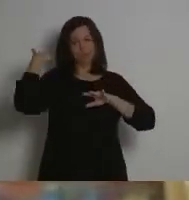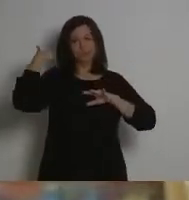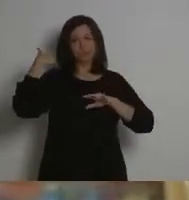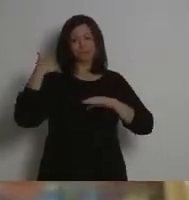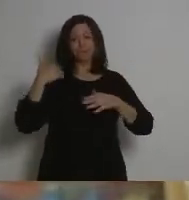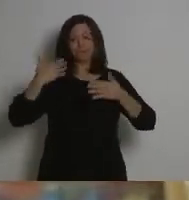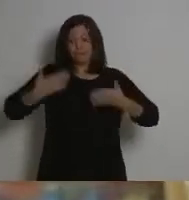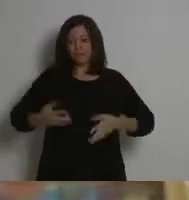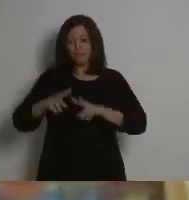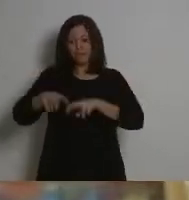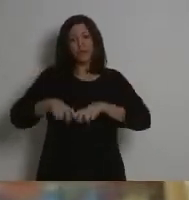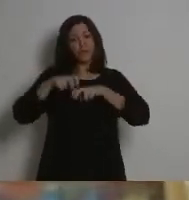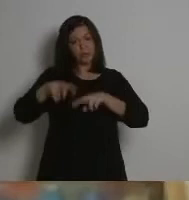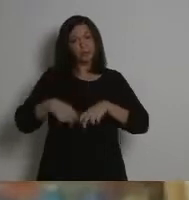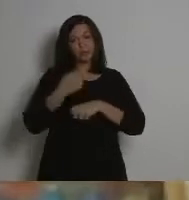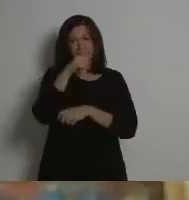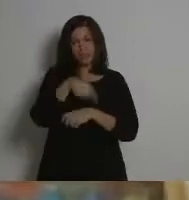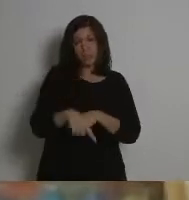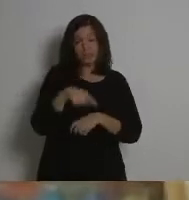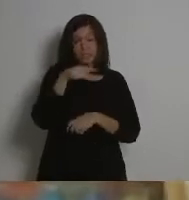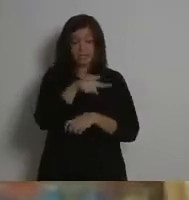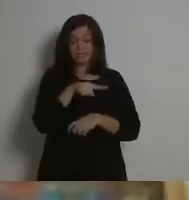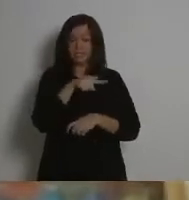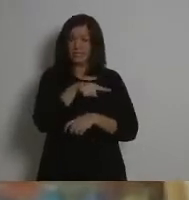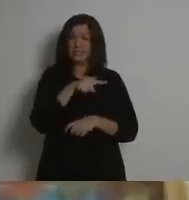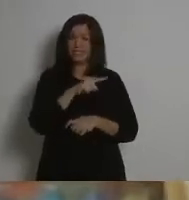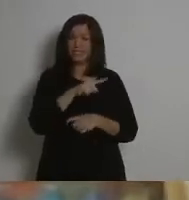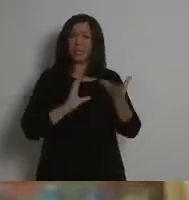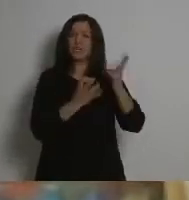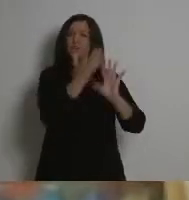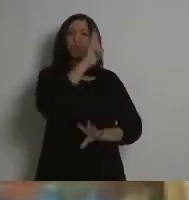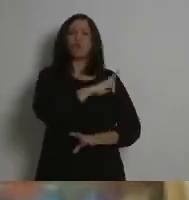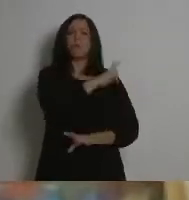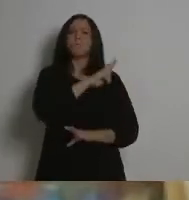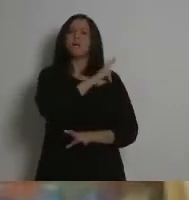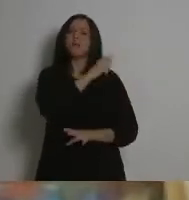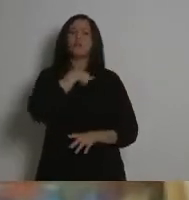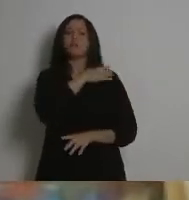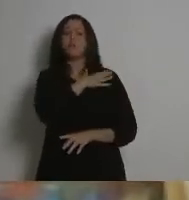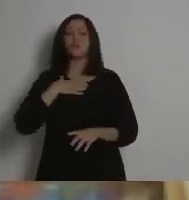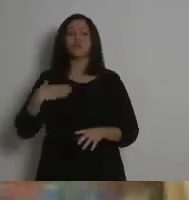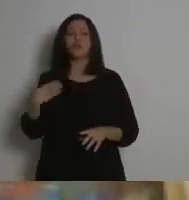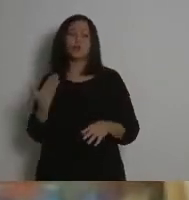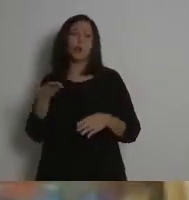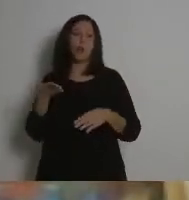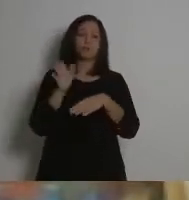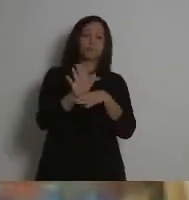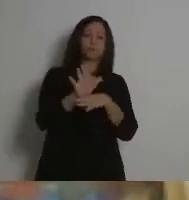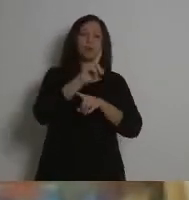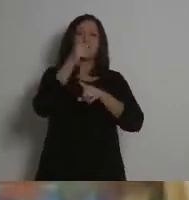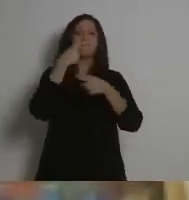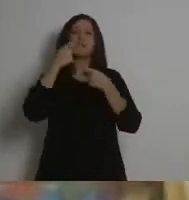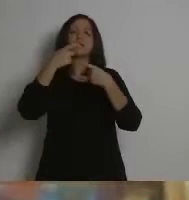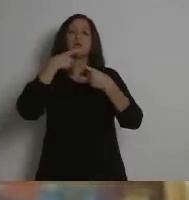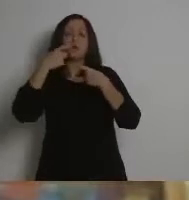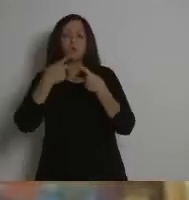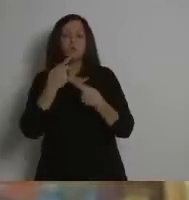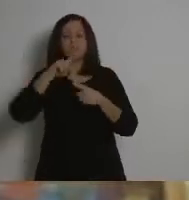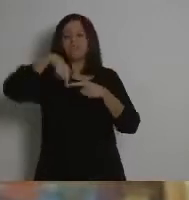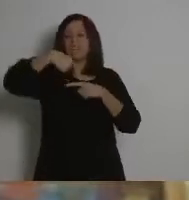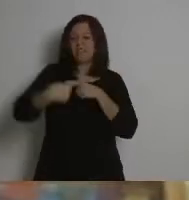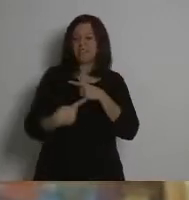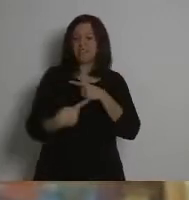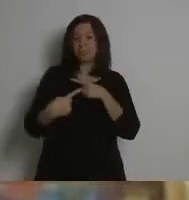en la agricultura. Y es desde esa revolución verde donde yo quiero plantear algunas preguntas y contrastarlas con